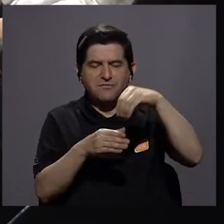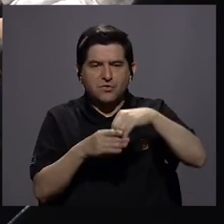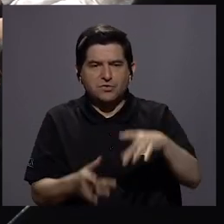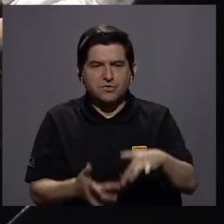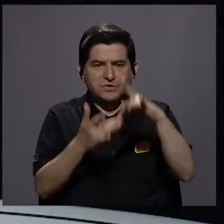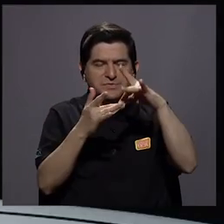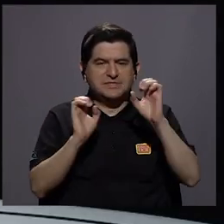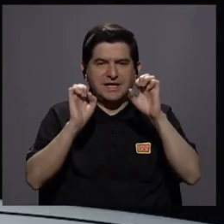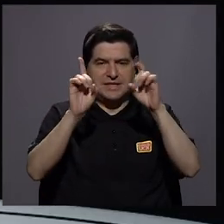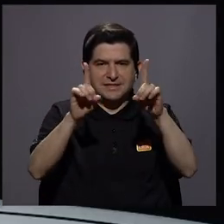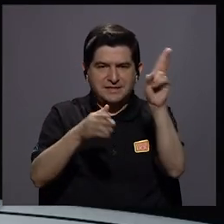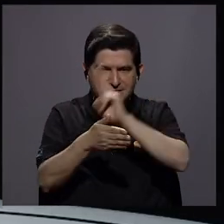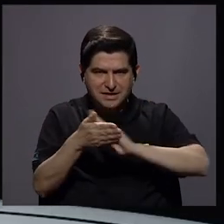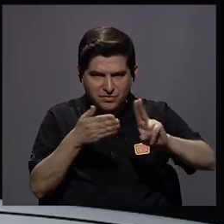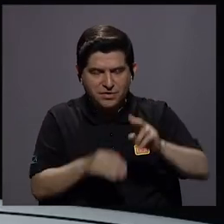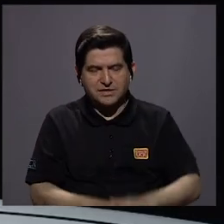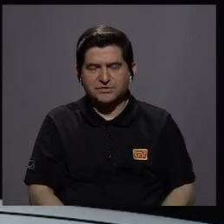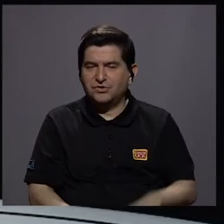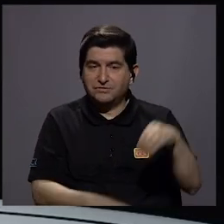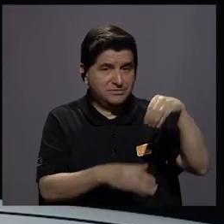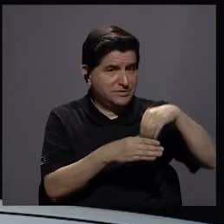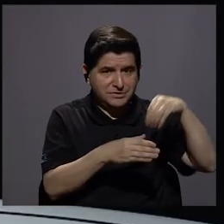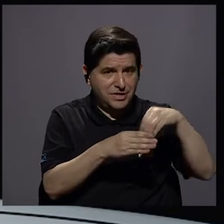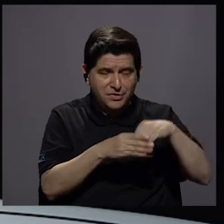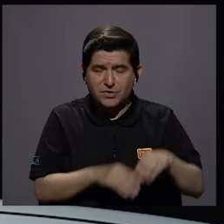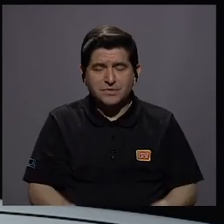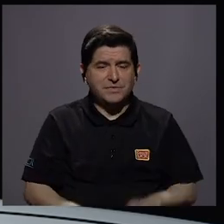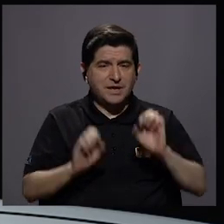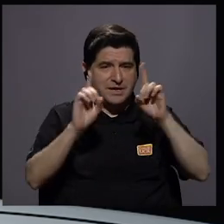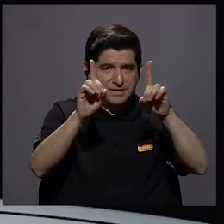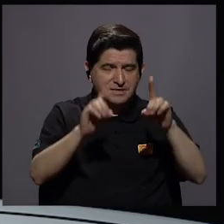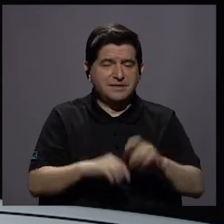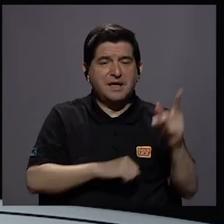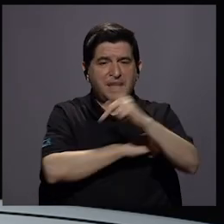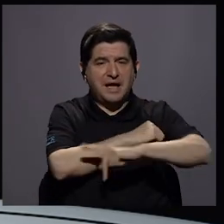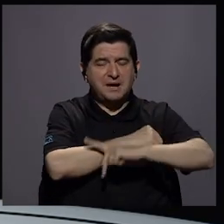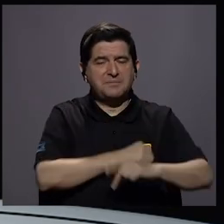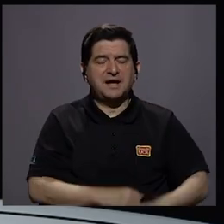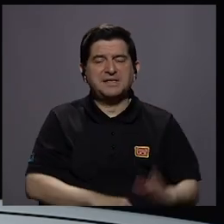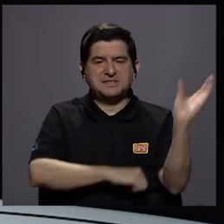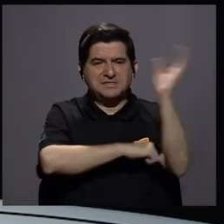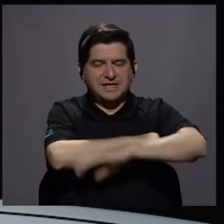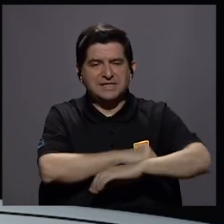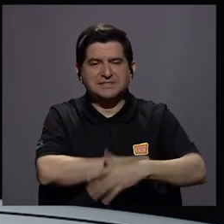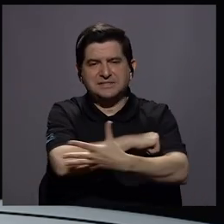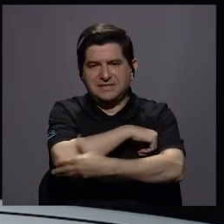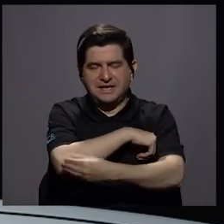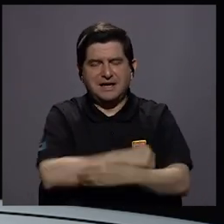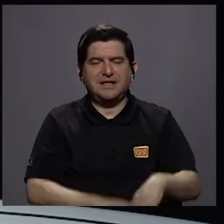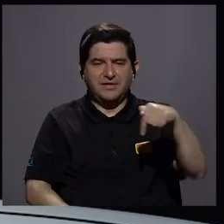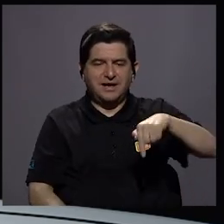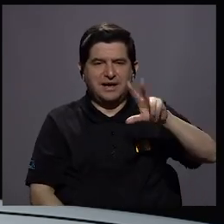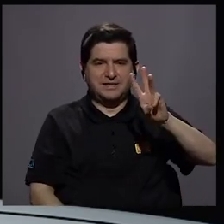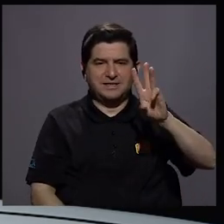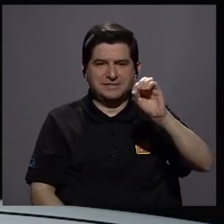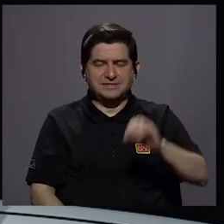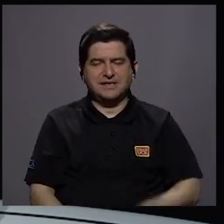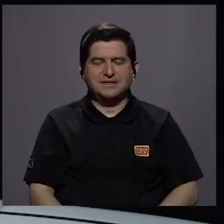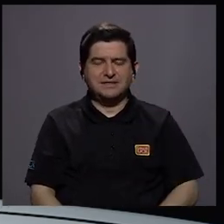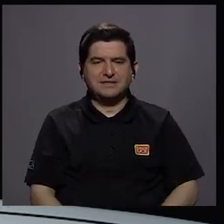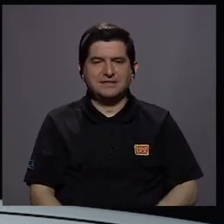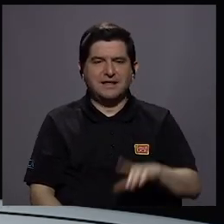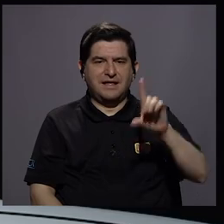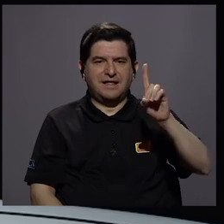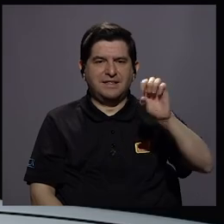educación superior pueblo que no invierte en educación está condenado a la pobreza estuvimos en 360 con la decana de ciencias de